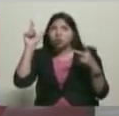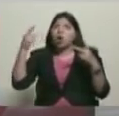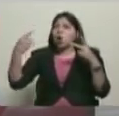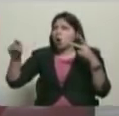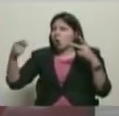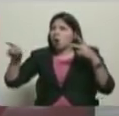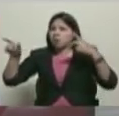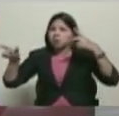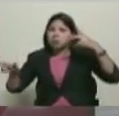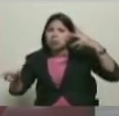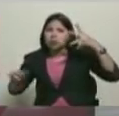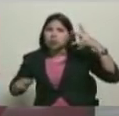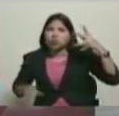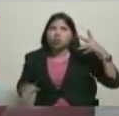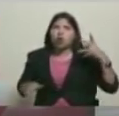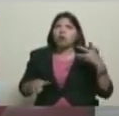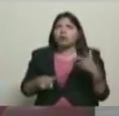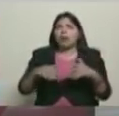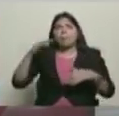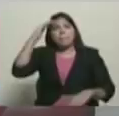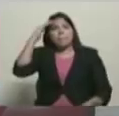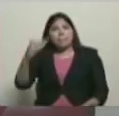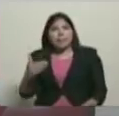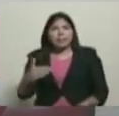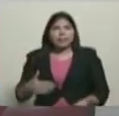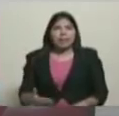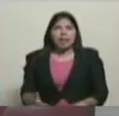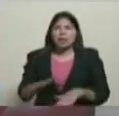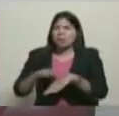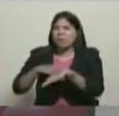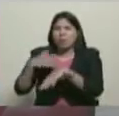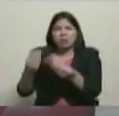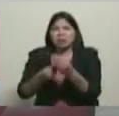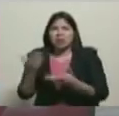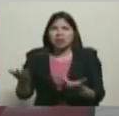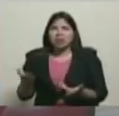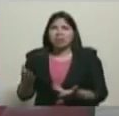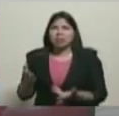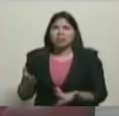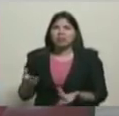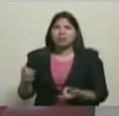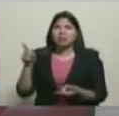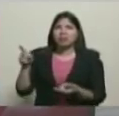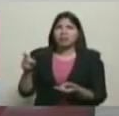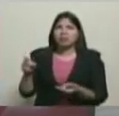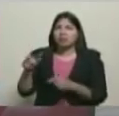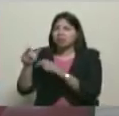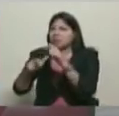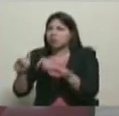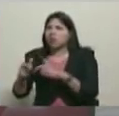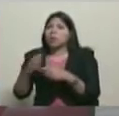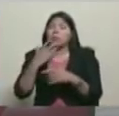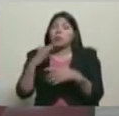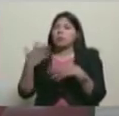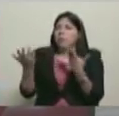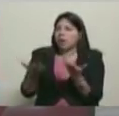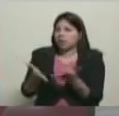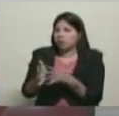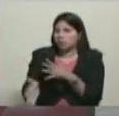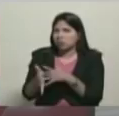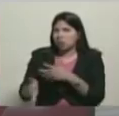efectivos militares. ¿Qué ocurre? ¿Por qué se lleva a cabo esta situación? ¿Y qué ocurriría, en este caso, con estos personajes que se encontraban allá en ese lugar?